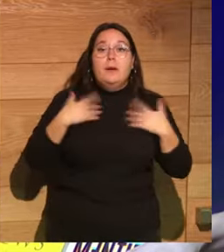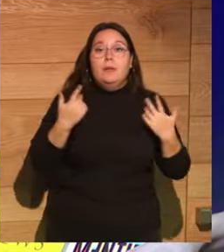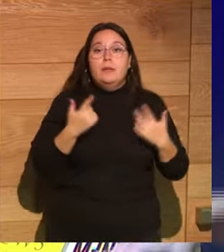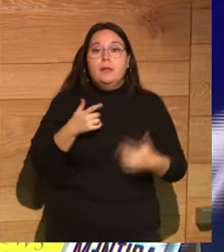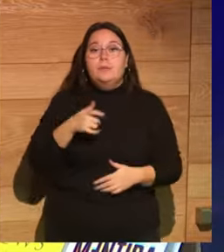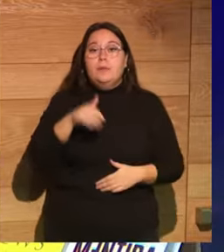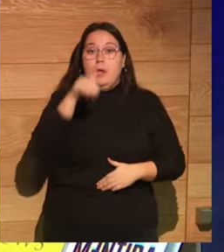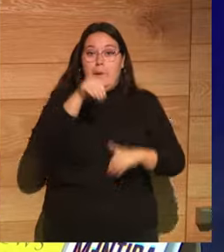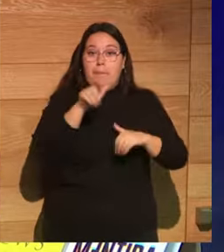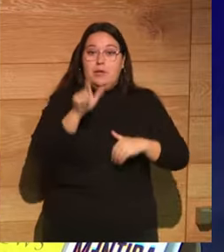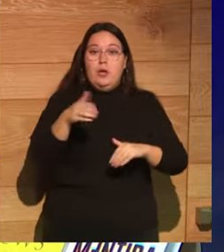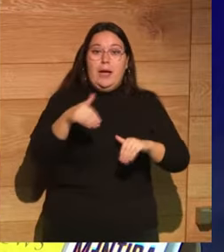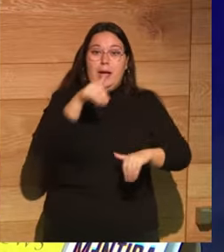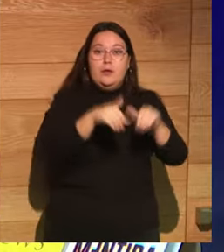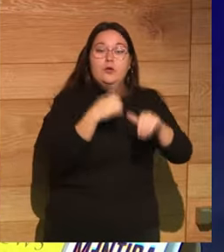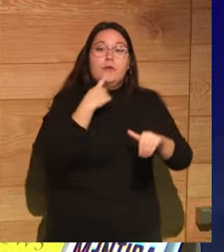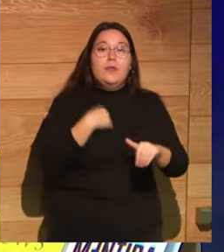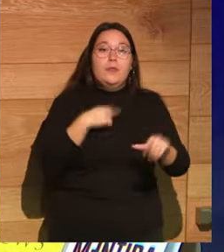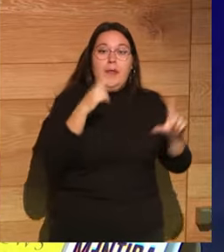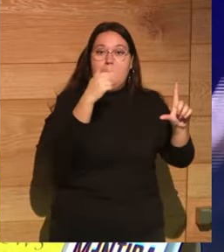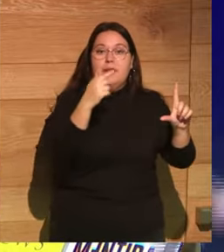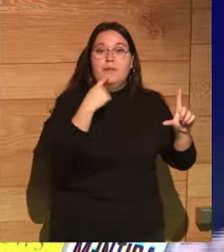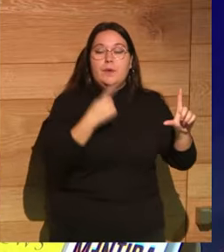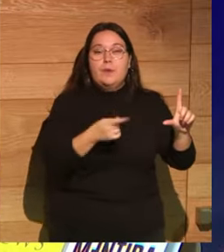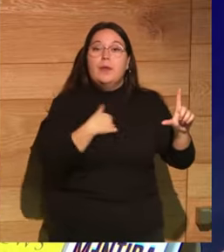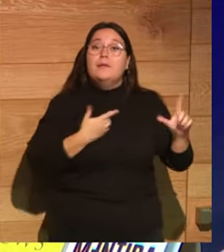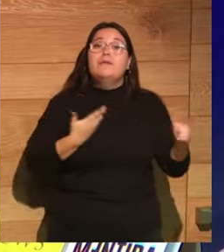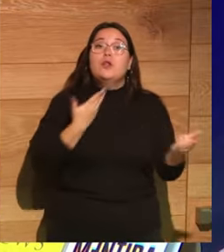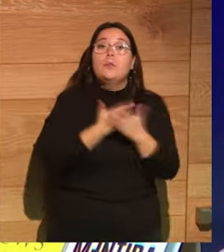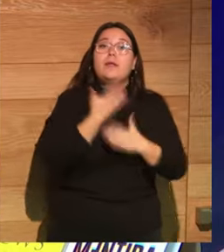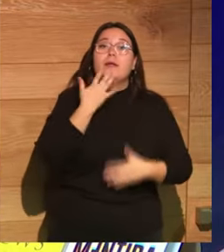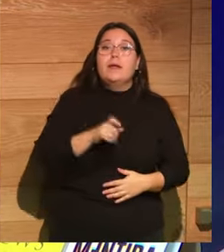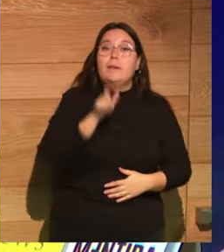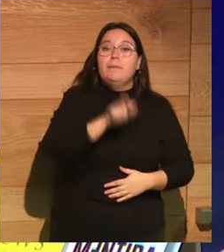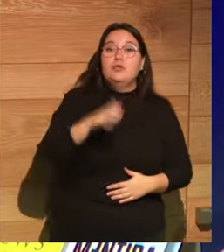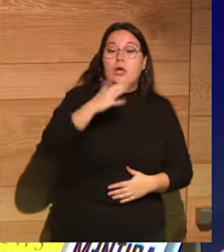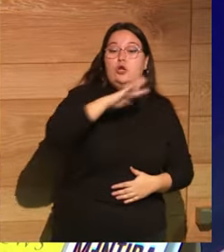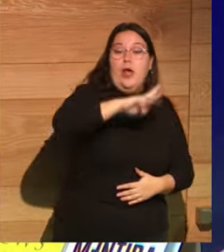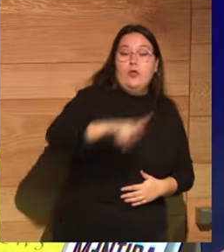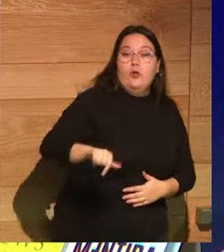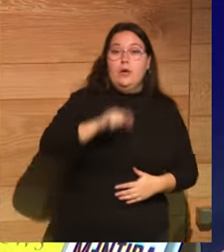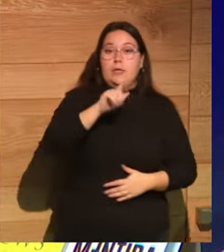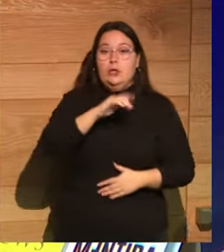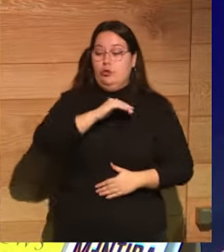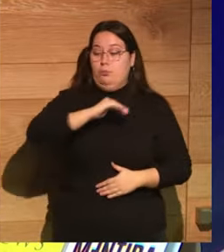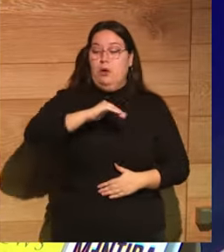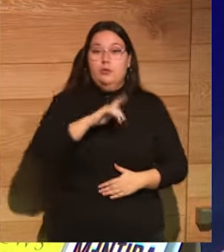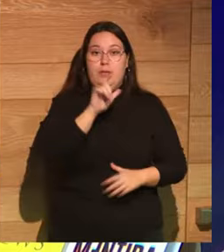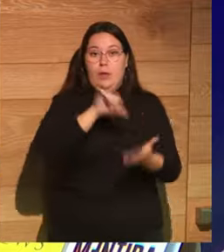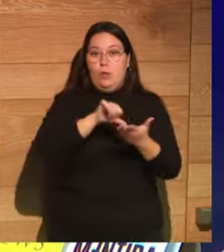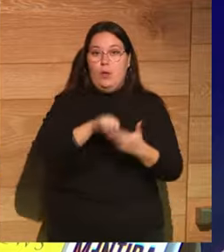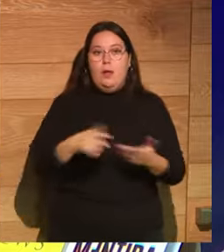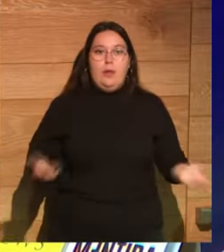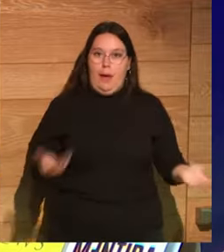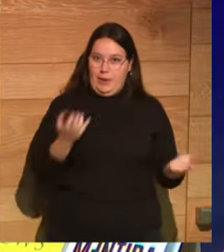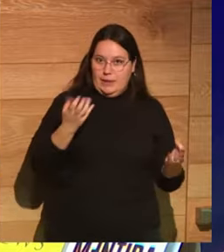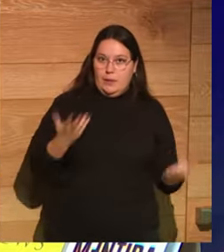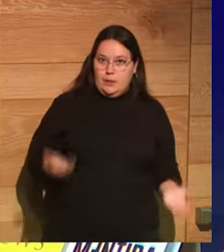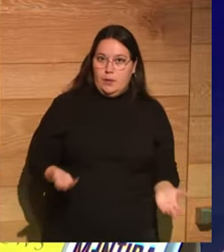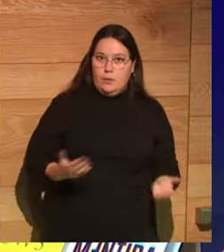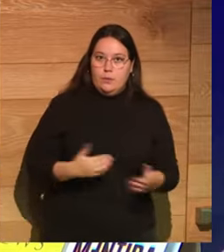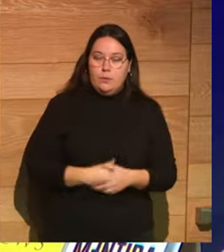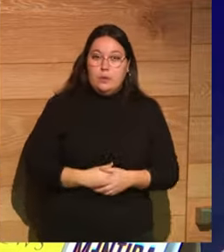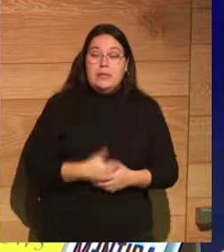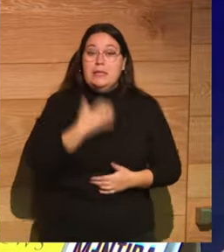tienes a un candidato y la pintada te dice, te lo piden los ladrones y los maleantes de la ciudad. Claro, a ver, ¿qué está pasando